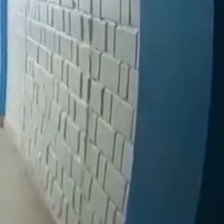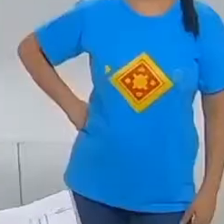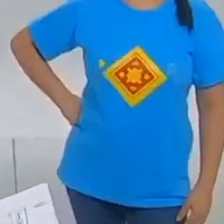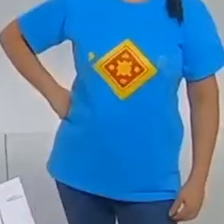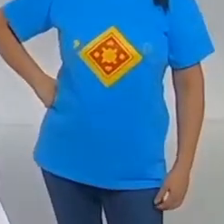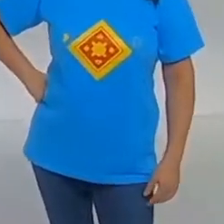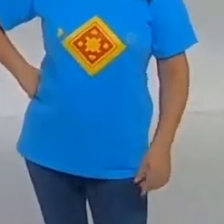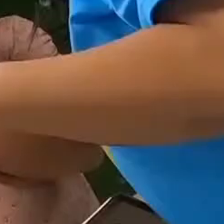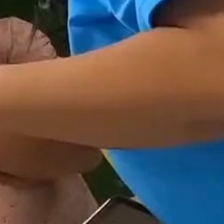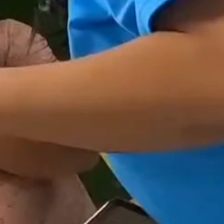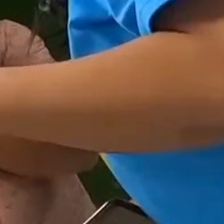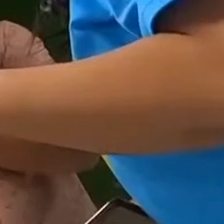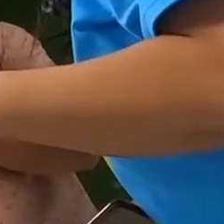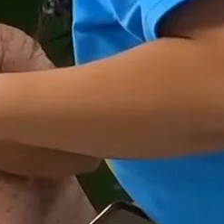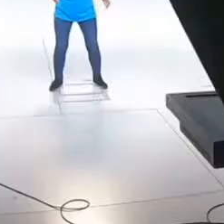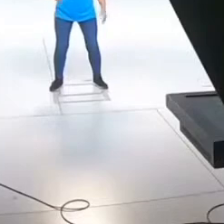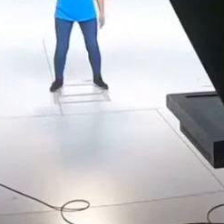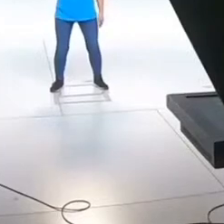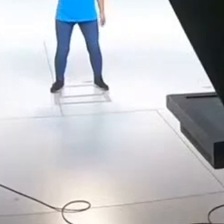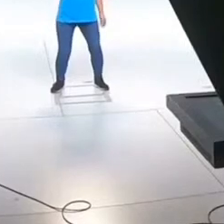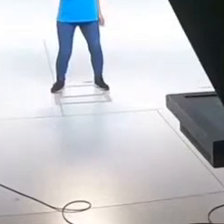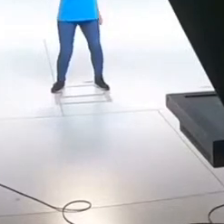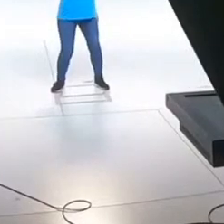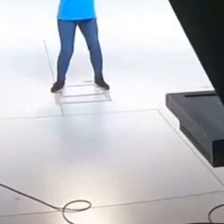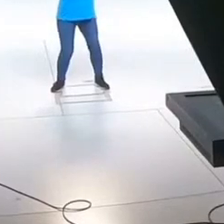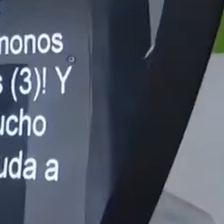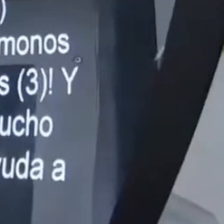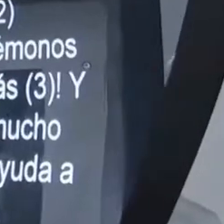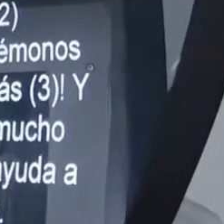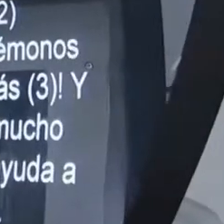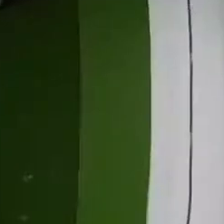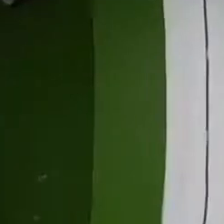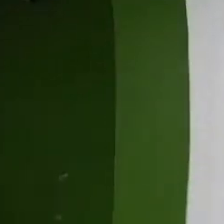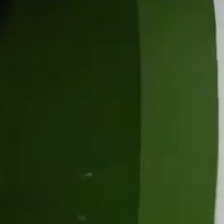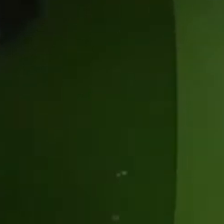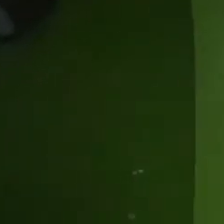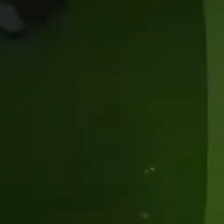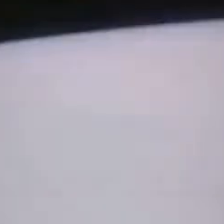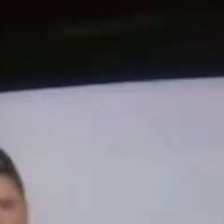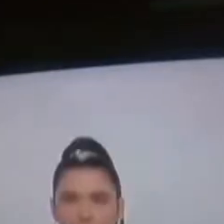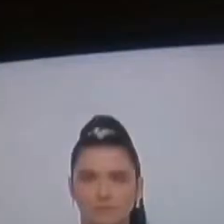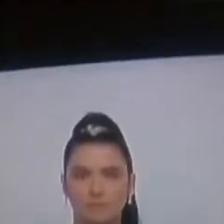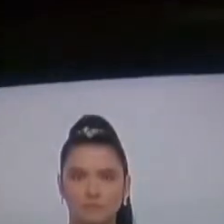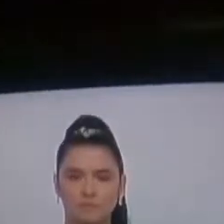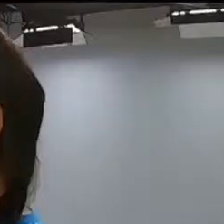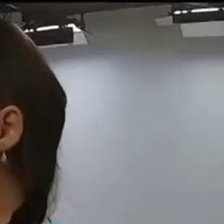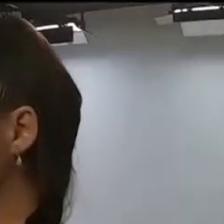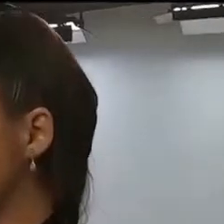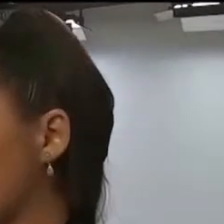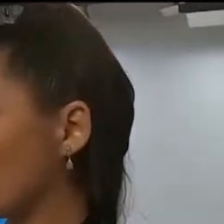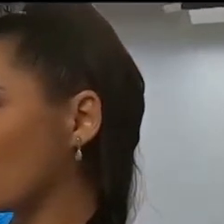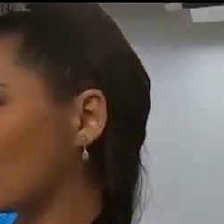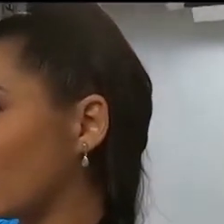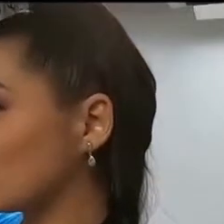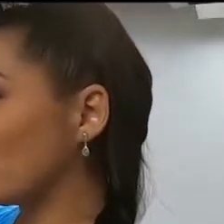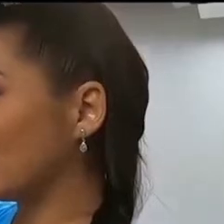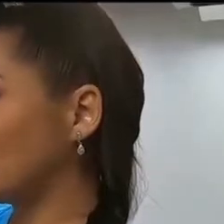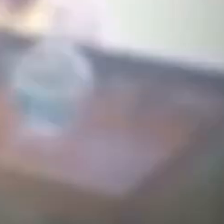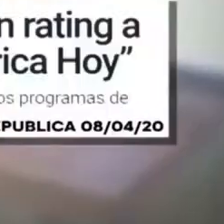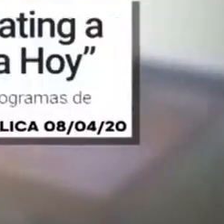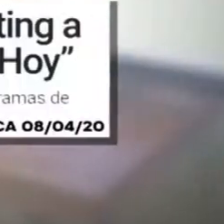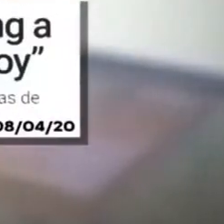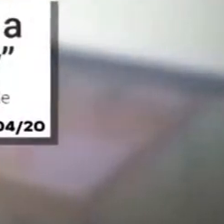base de la sociedad y que un niño que está cerca a su padre va a ser finalmente un adulto feliz, seguro y un gran